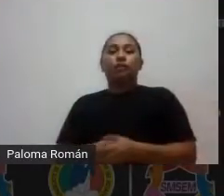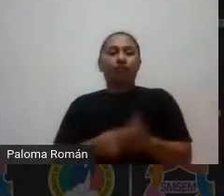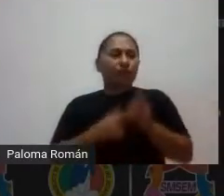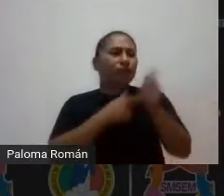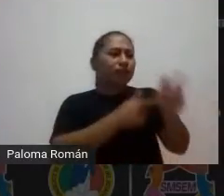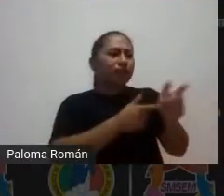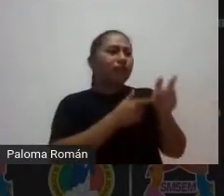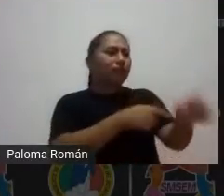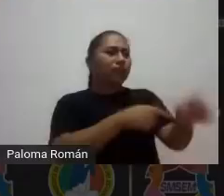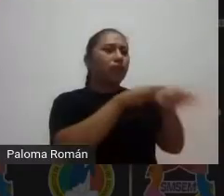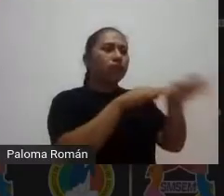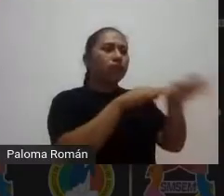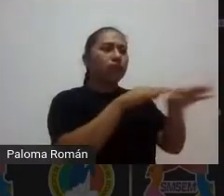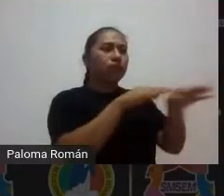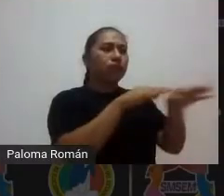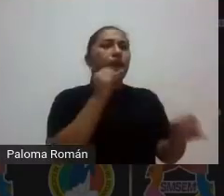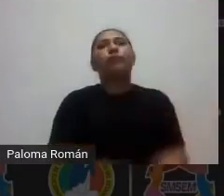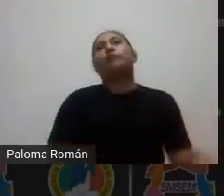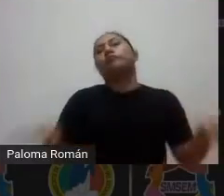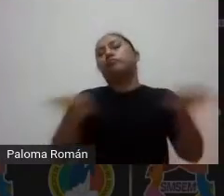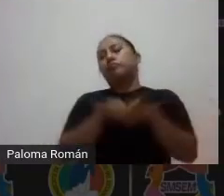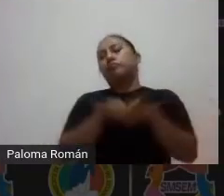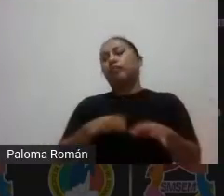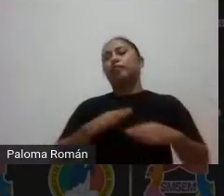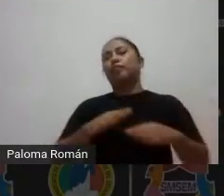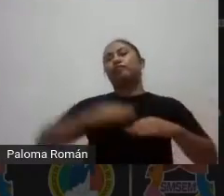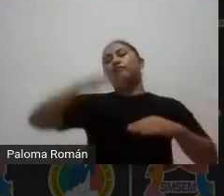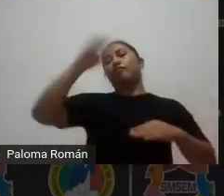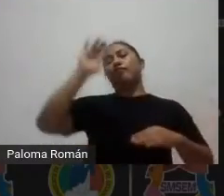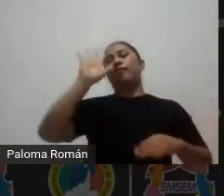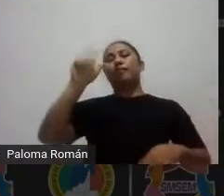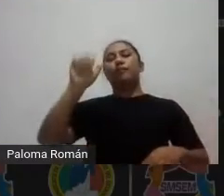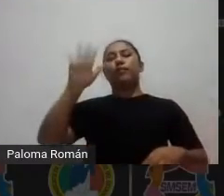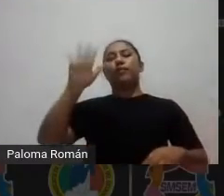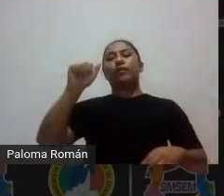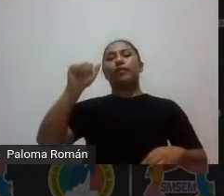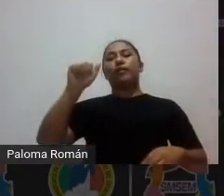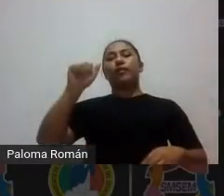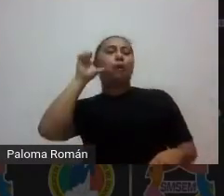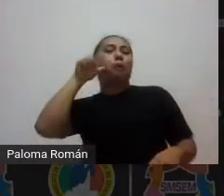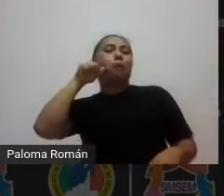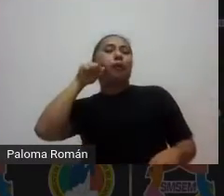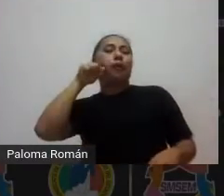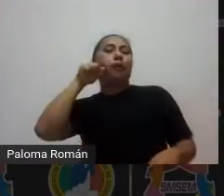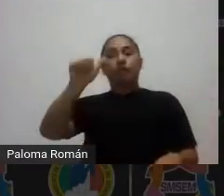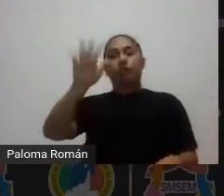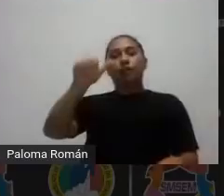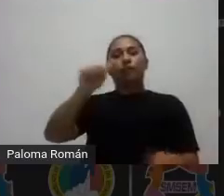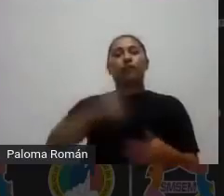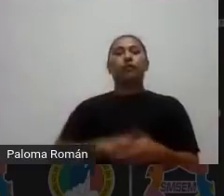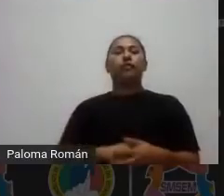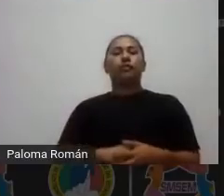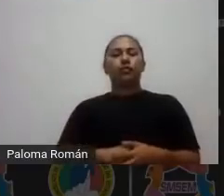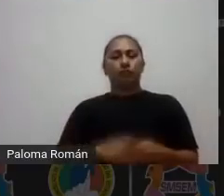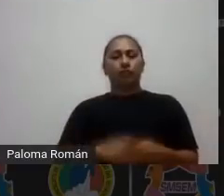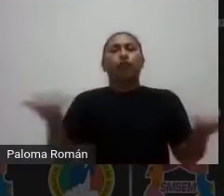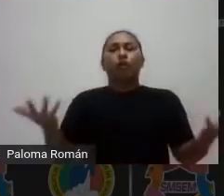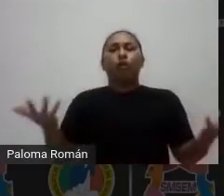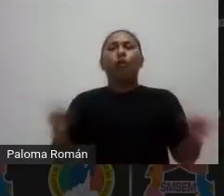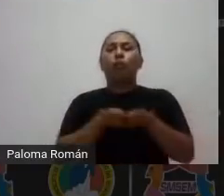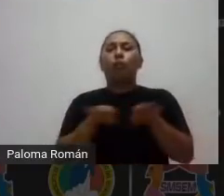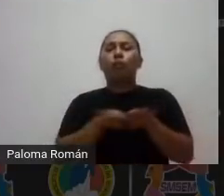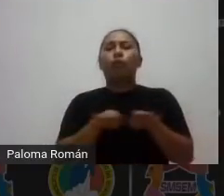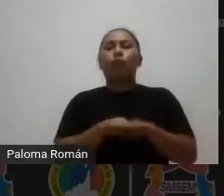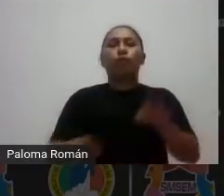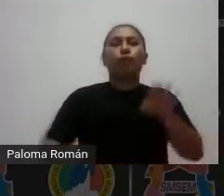su interés por la evaluación crezca nos vemos pronto nos vemos mañana de hecho nos vemos mañana quiero ver avances cómo les va con ese formato de